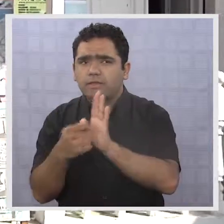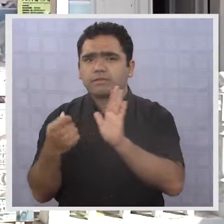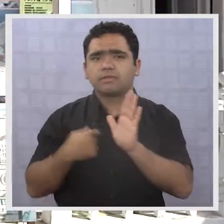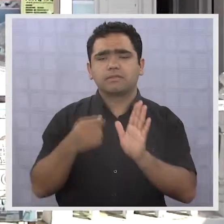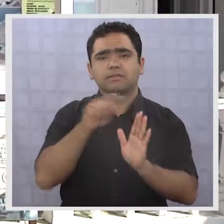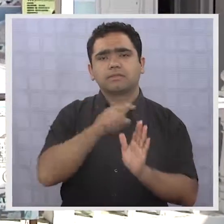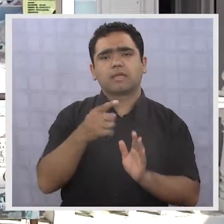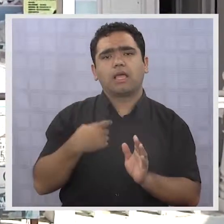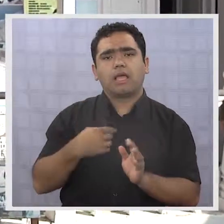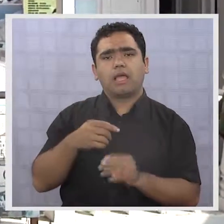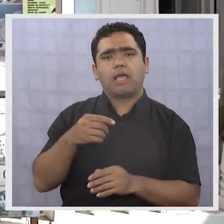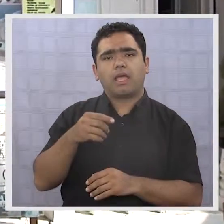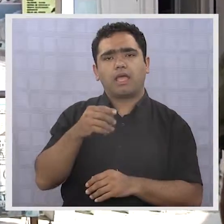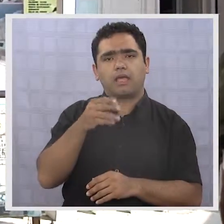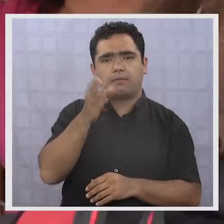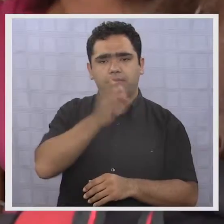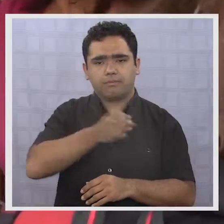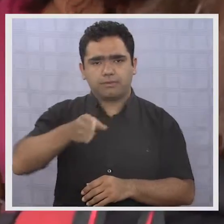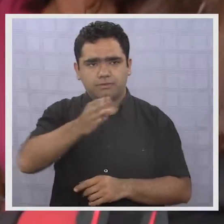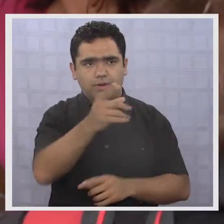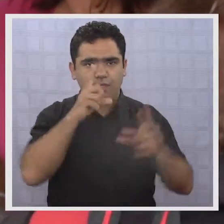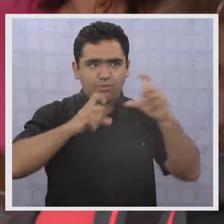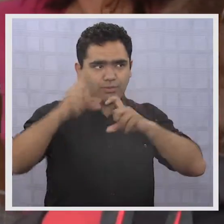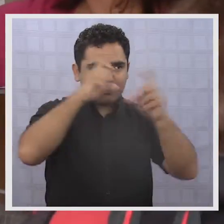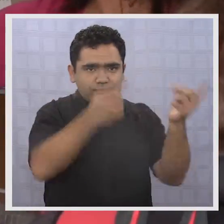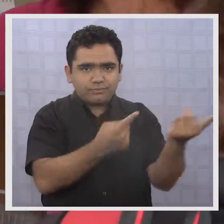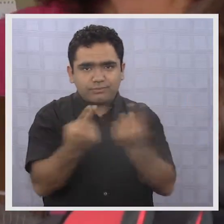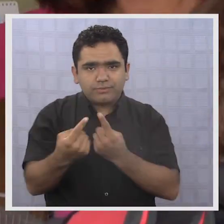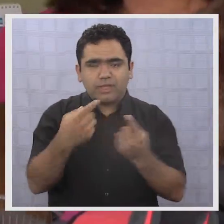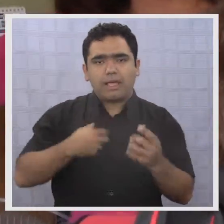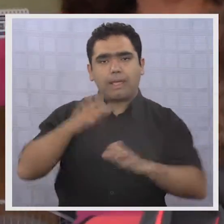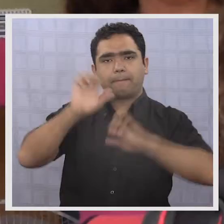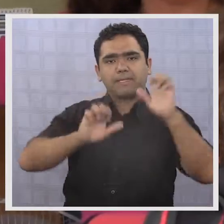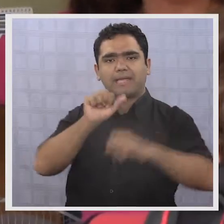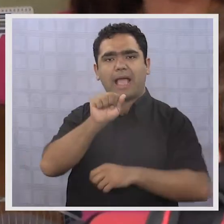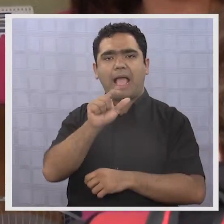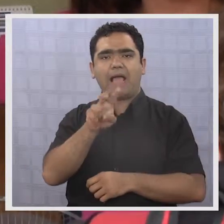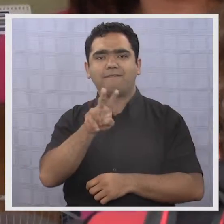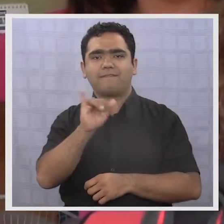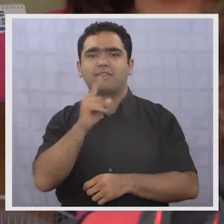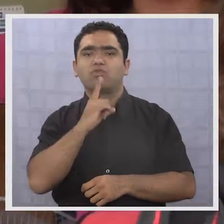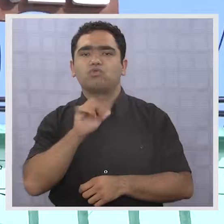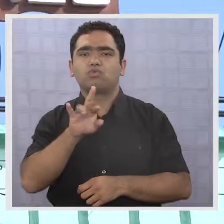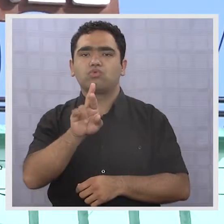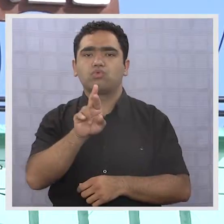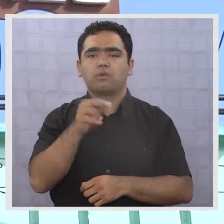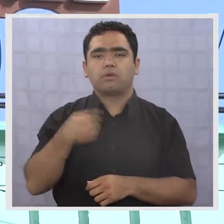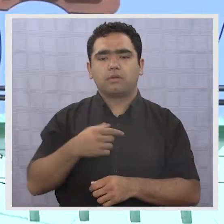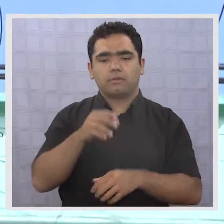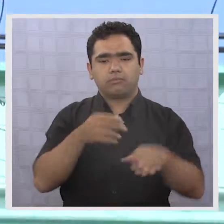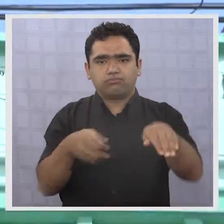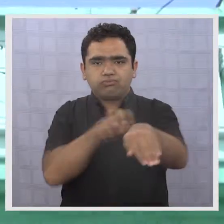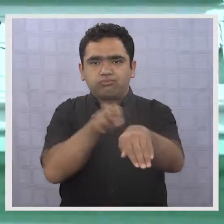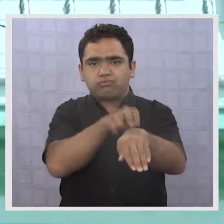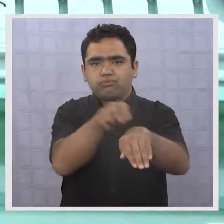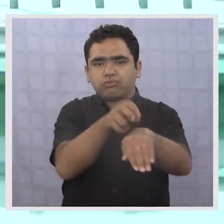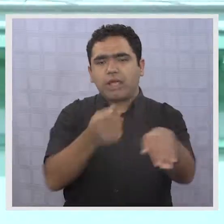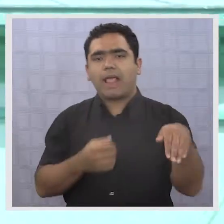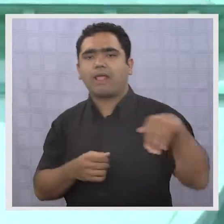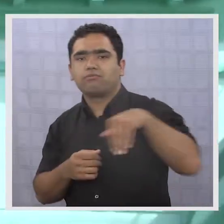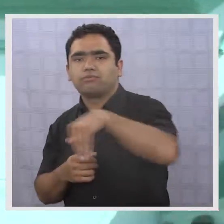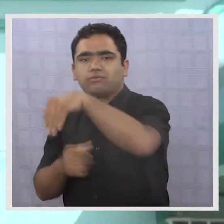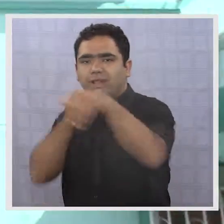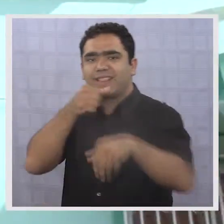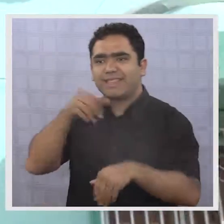al menos un bus diario con turistas provenientes de Santiago, cifra que no bajaría de manera considerable. Sin embargo, hay quienes han